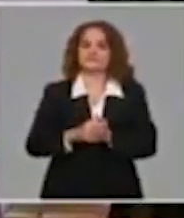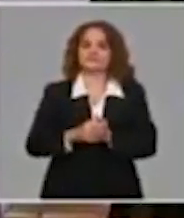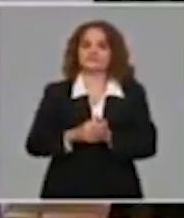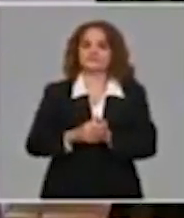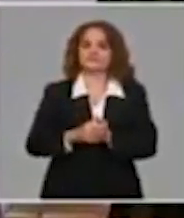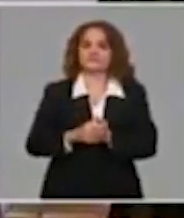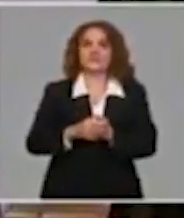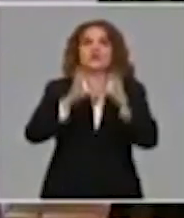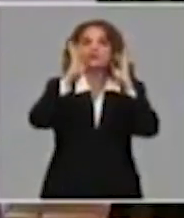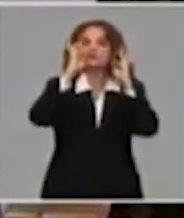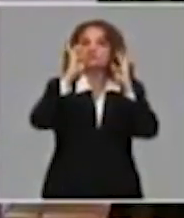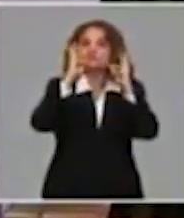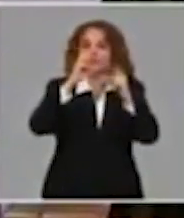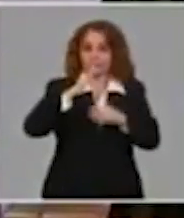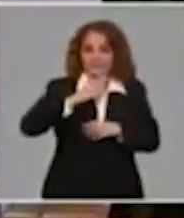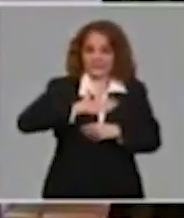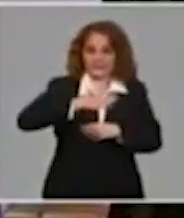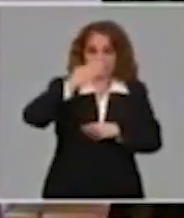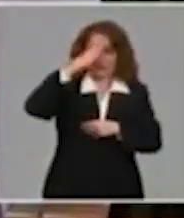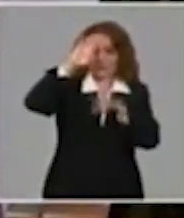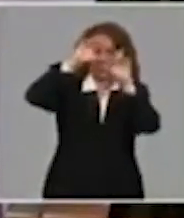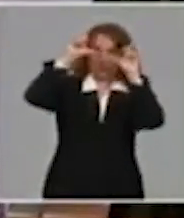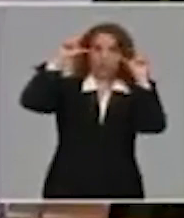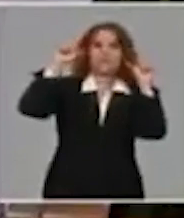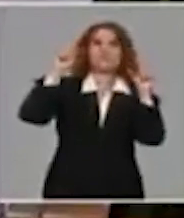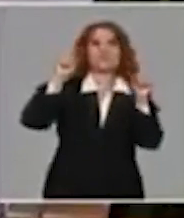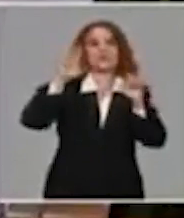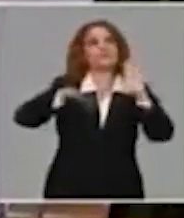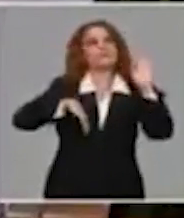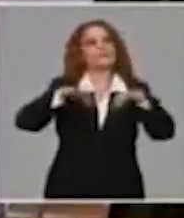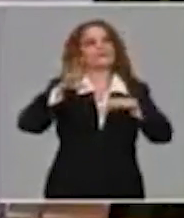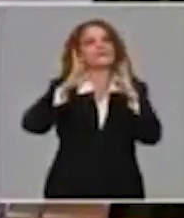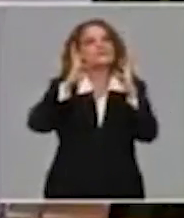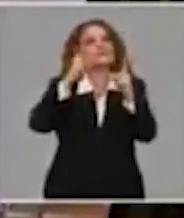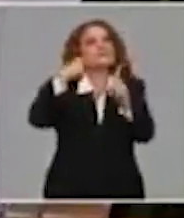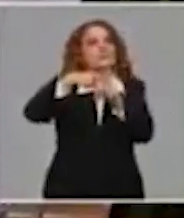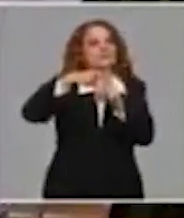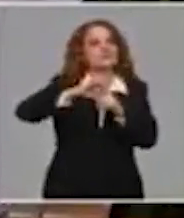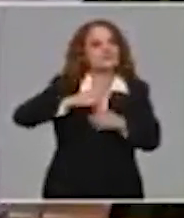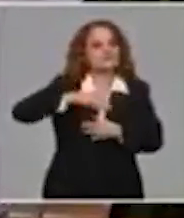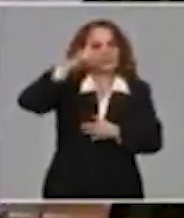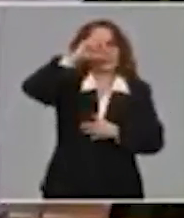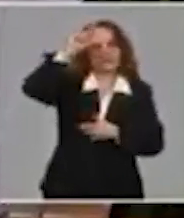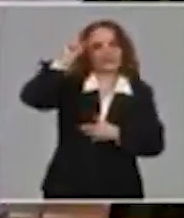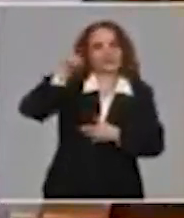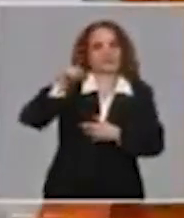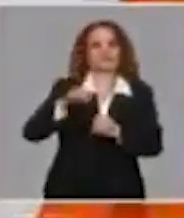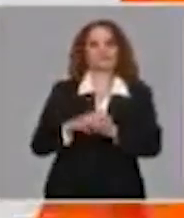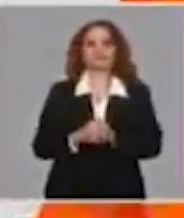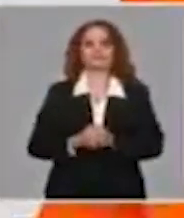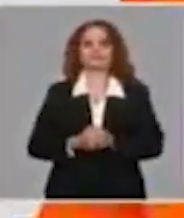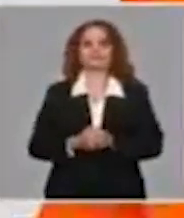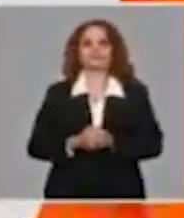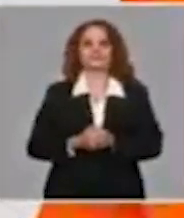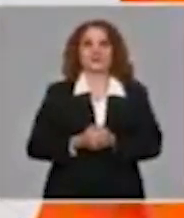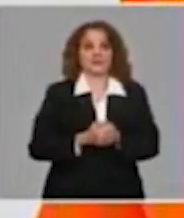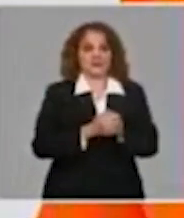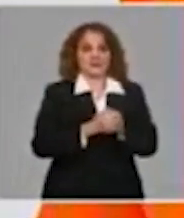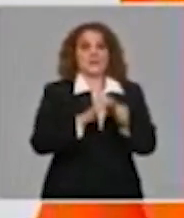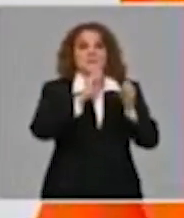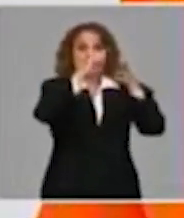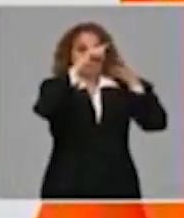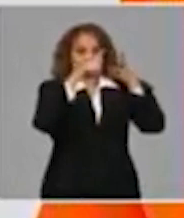hoy tenemos en el país y La Habana en 0.16. El tercer indicador son los casos